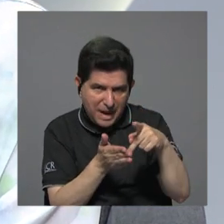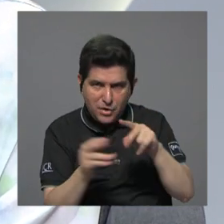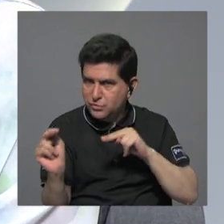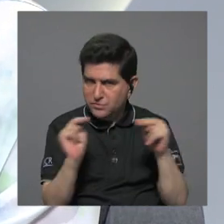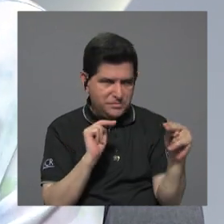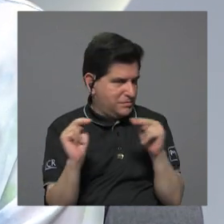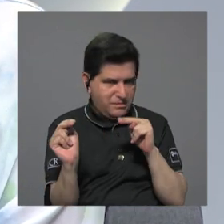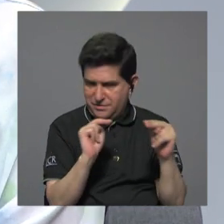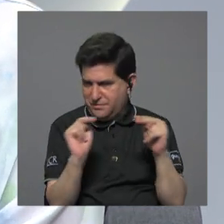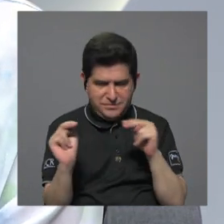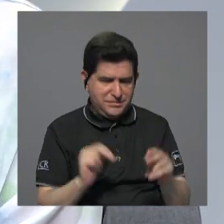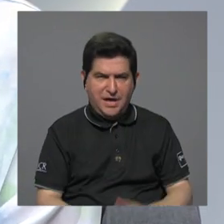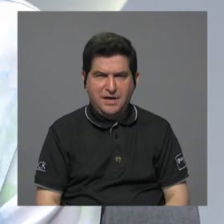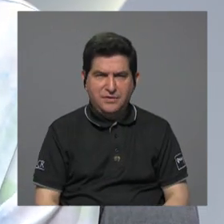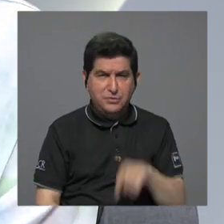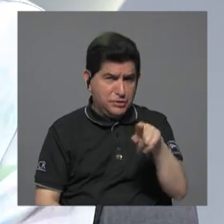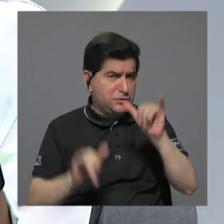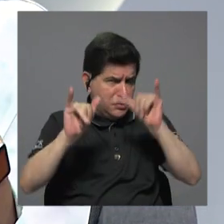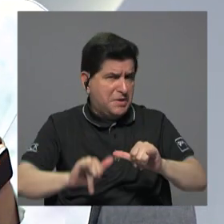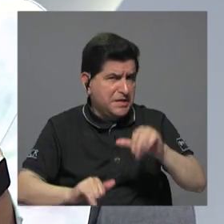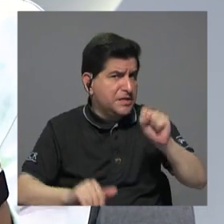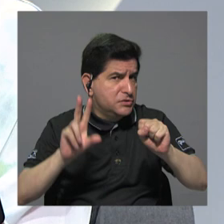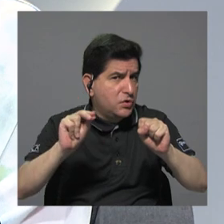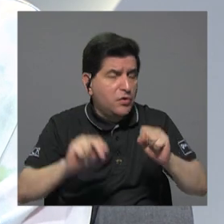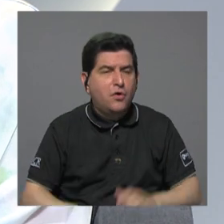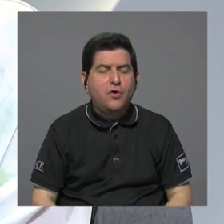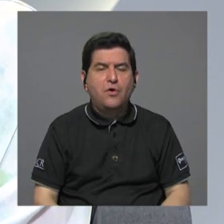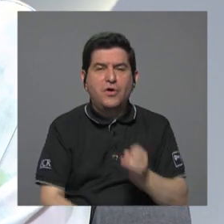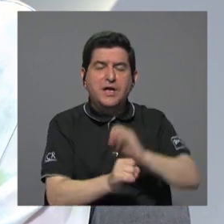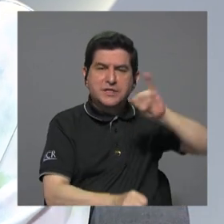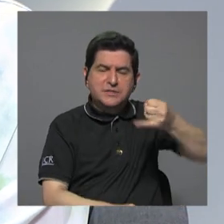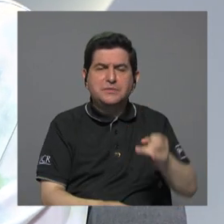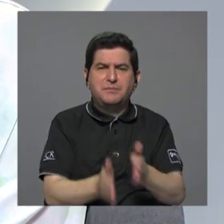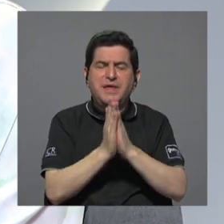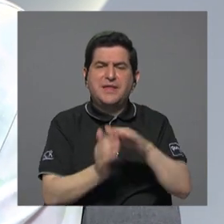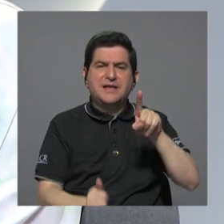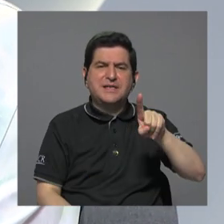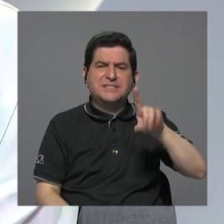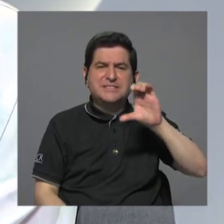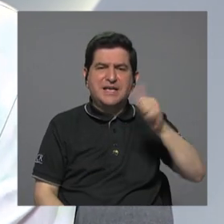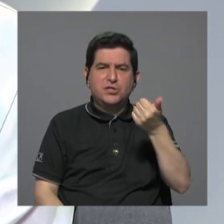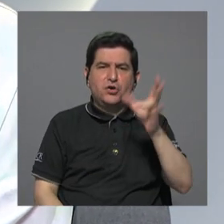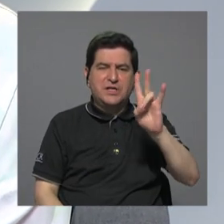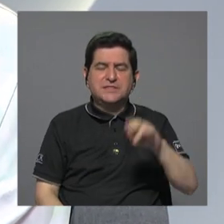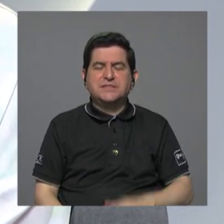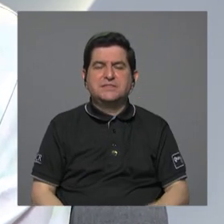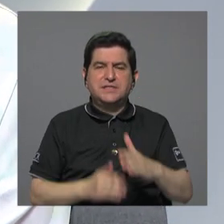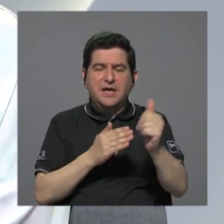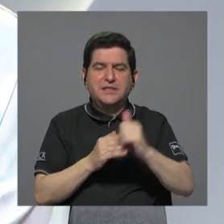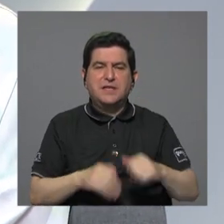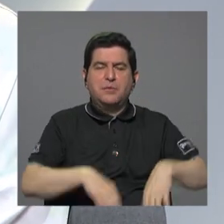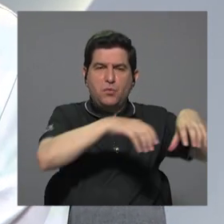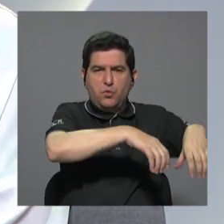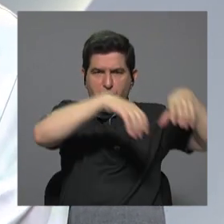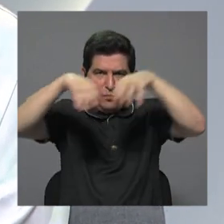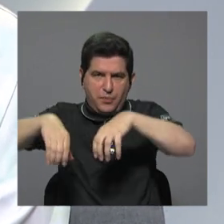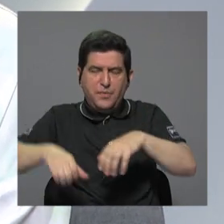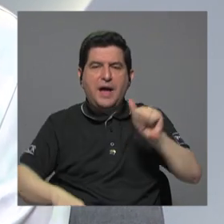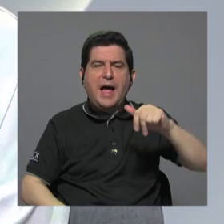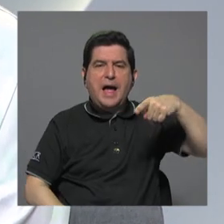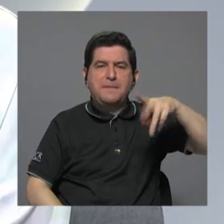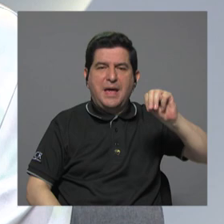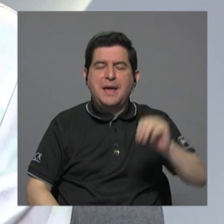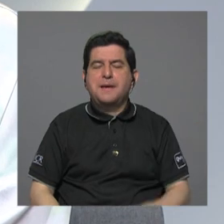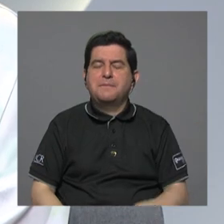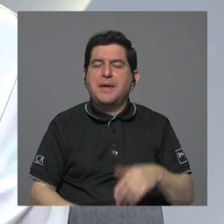negociaron y vamos a ver si este dato se mantiene. UpDeva estaba cobrando 117 dólares por movimiento de container mientras que APM